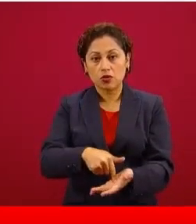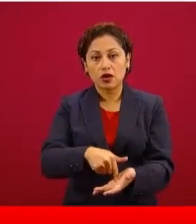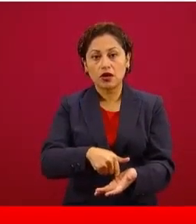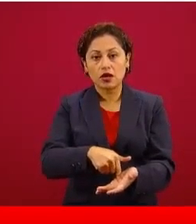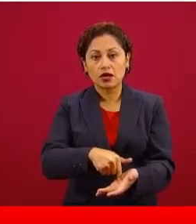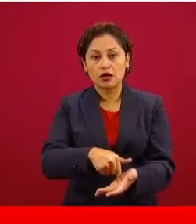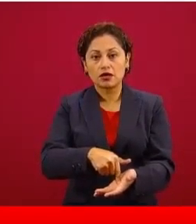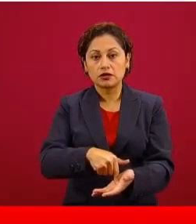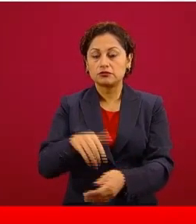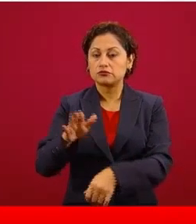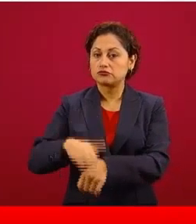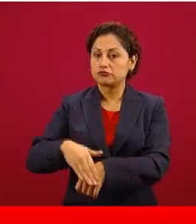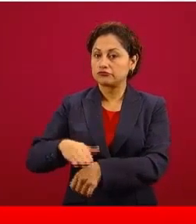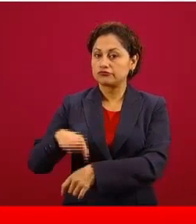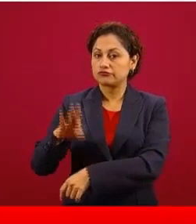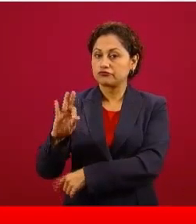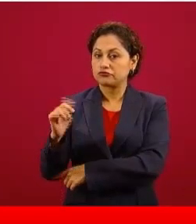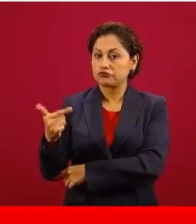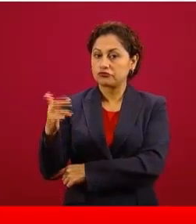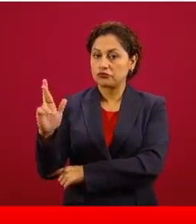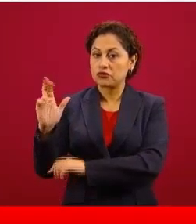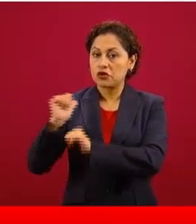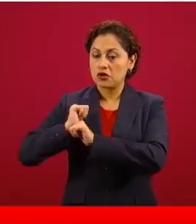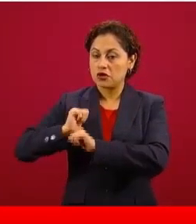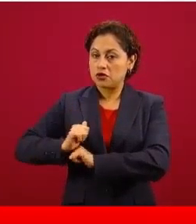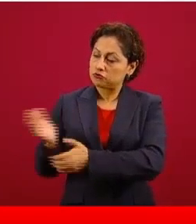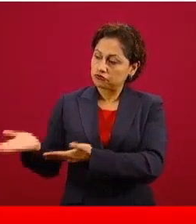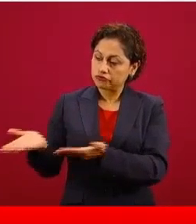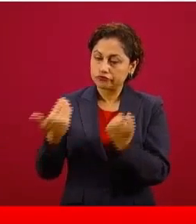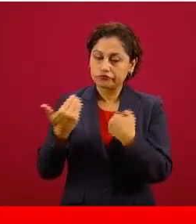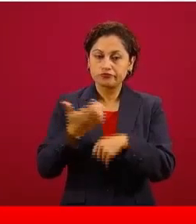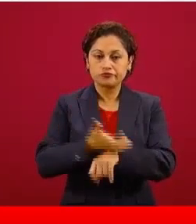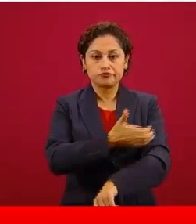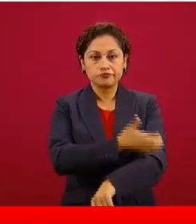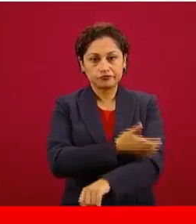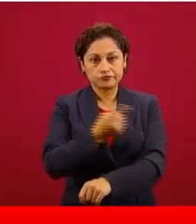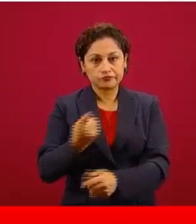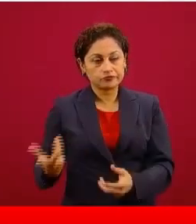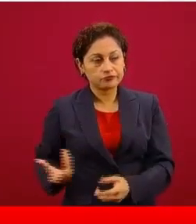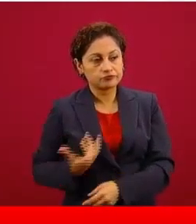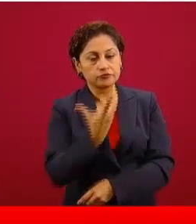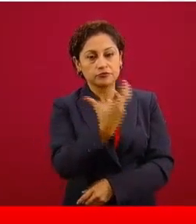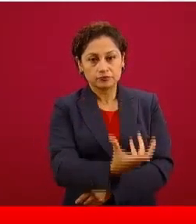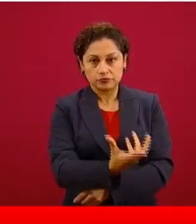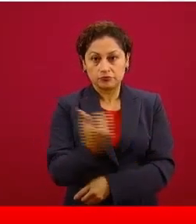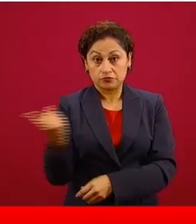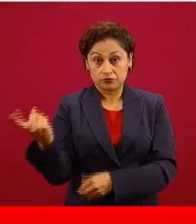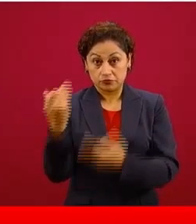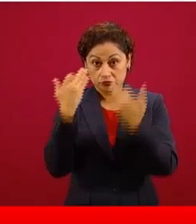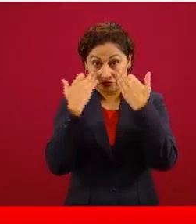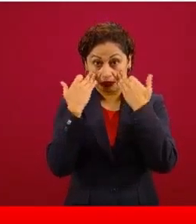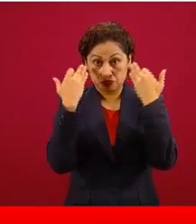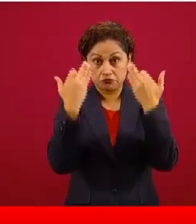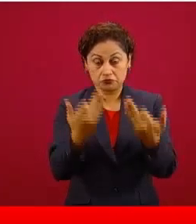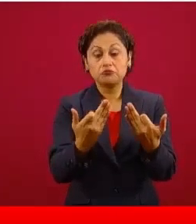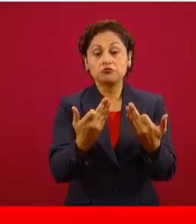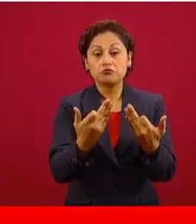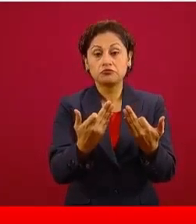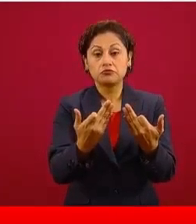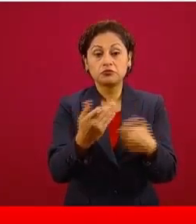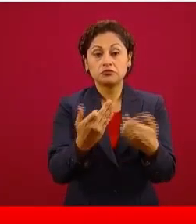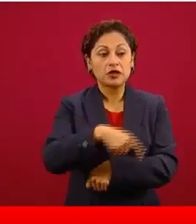representantes de la Fiscalía General de la República. Entonces, ese operativo ya con presencia de la fiscalía finalmente